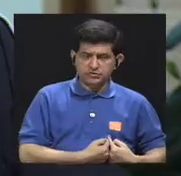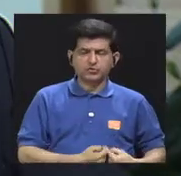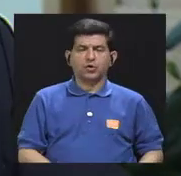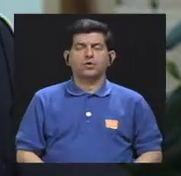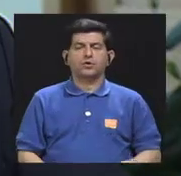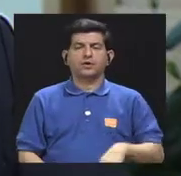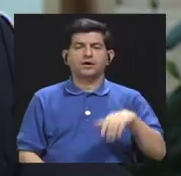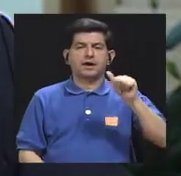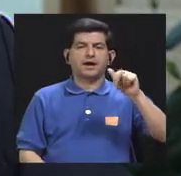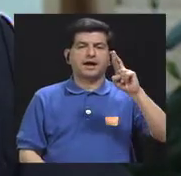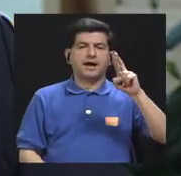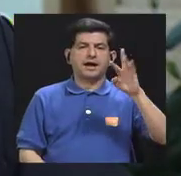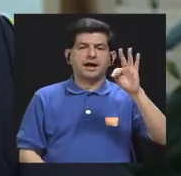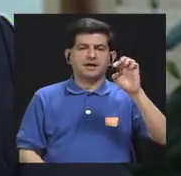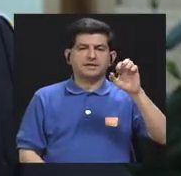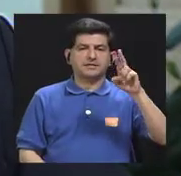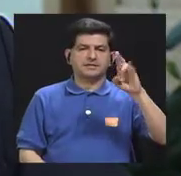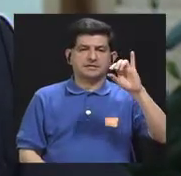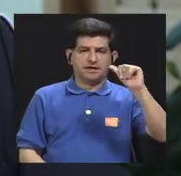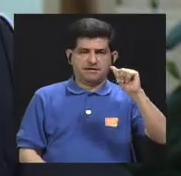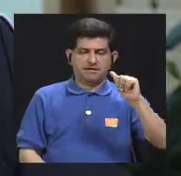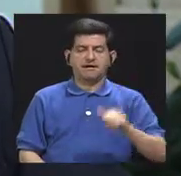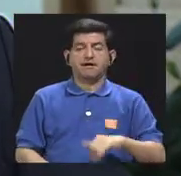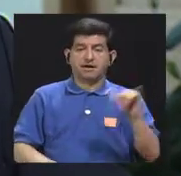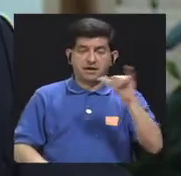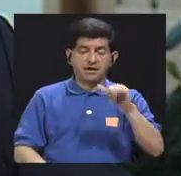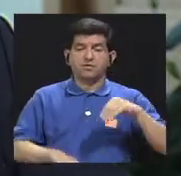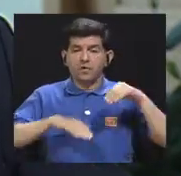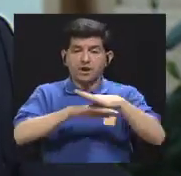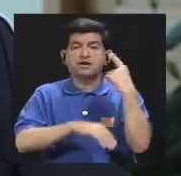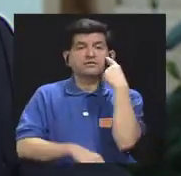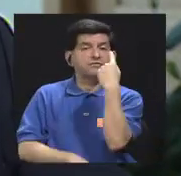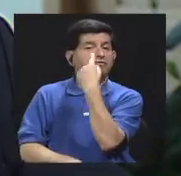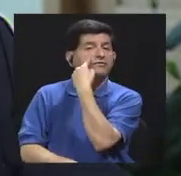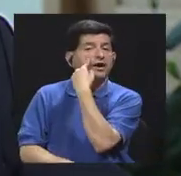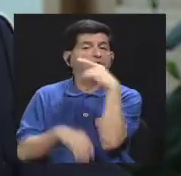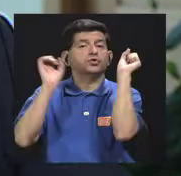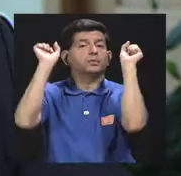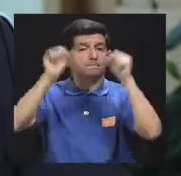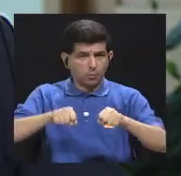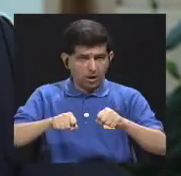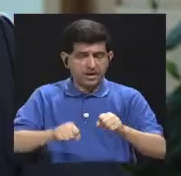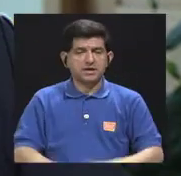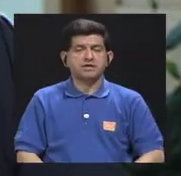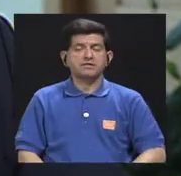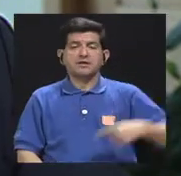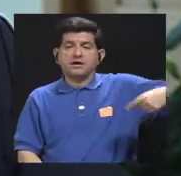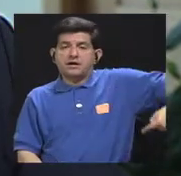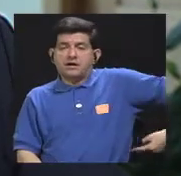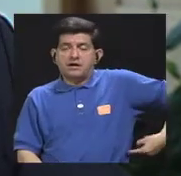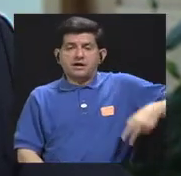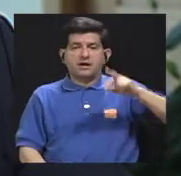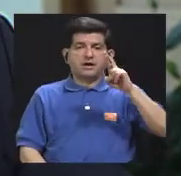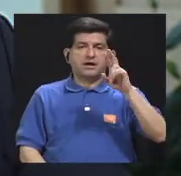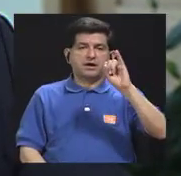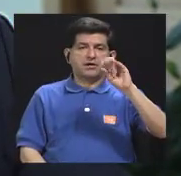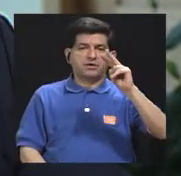arterias, luego puede tener efectos en los ojos, ¿verdad?, en los riñones,